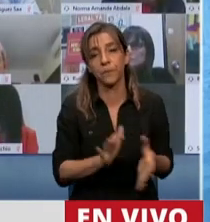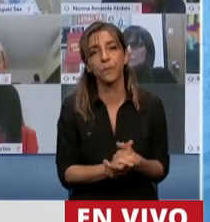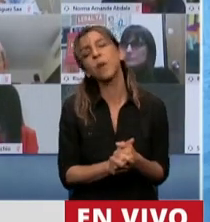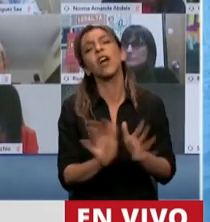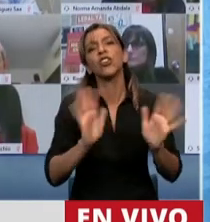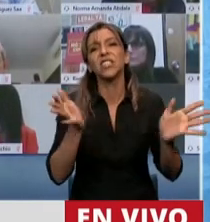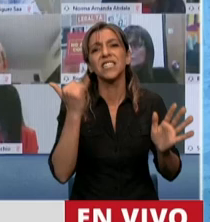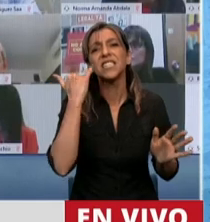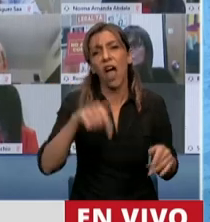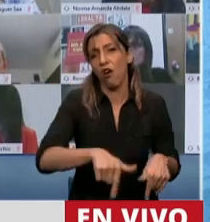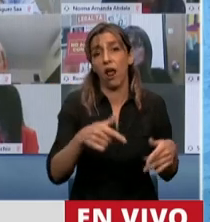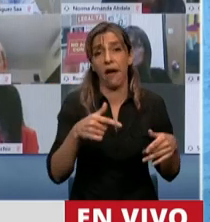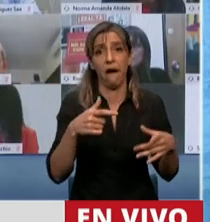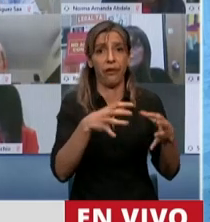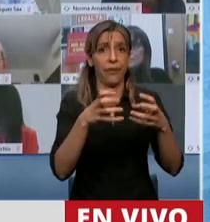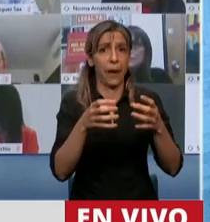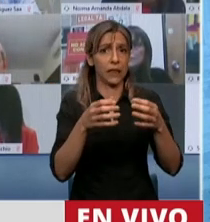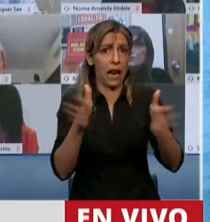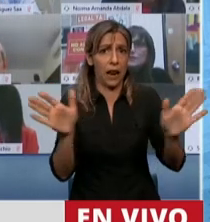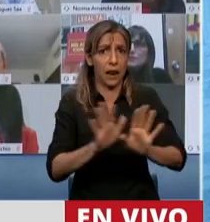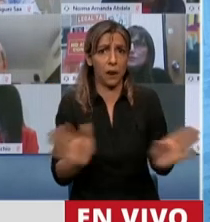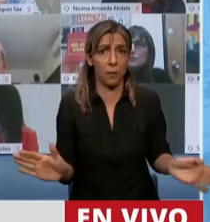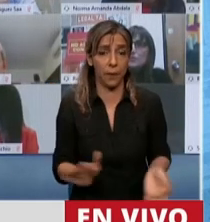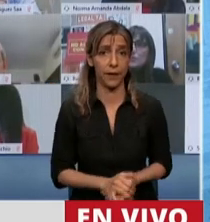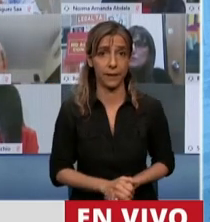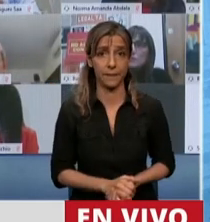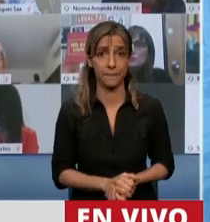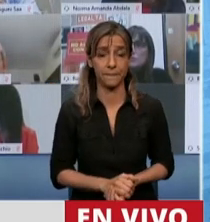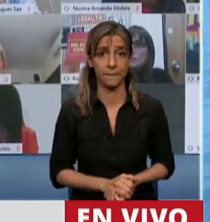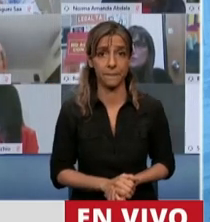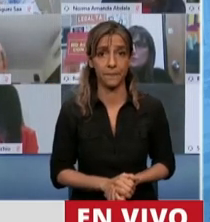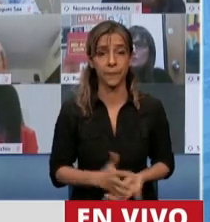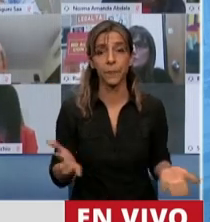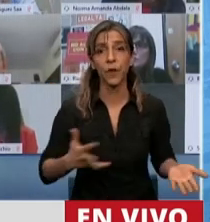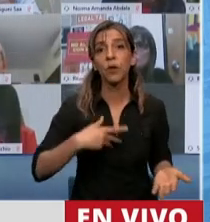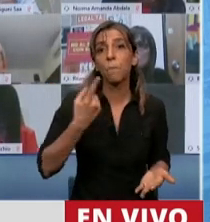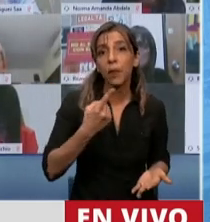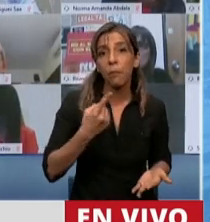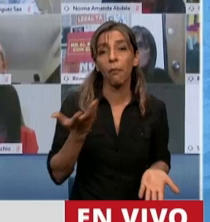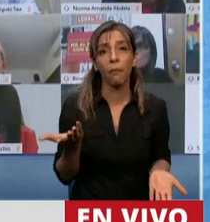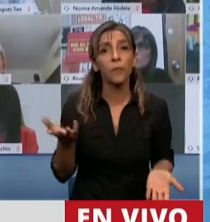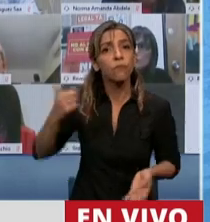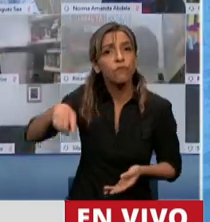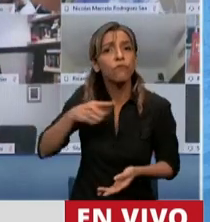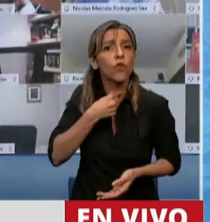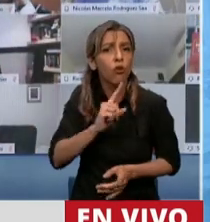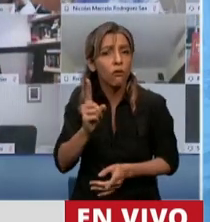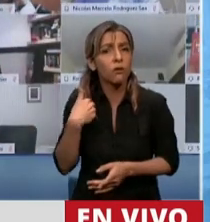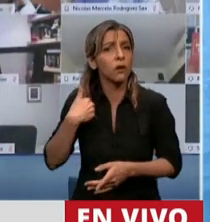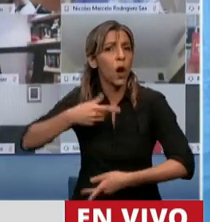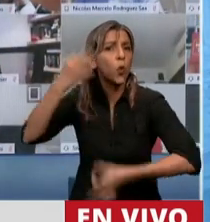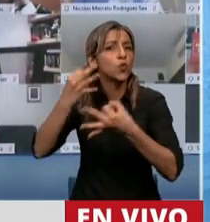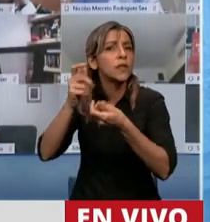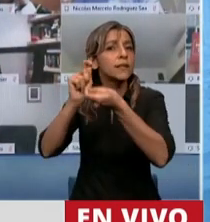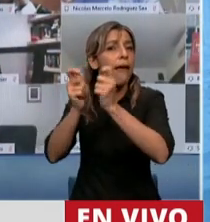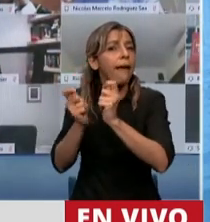ya estamos en debate libre presidenta en primer lugar ellos no quieren reforma judicial porque no quieren